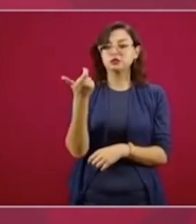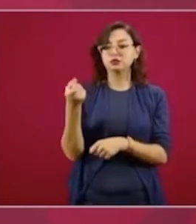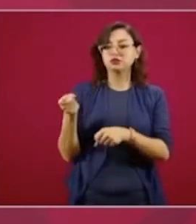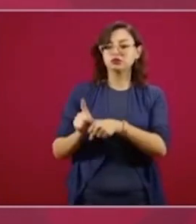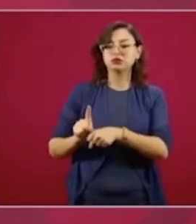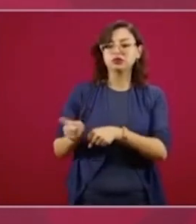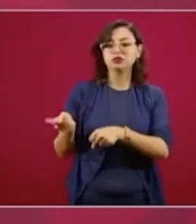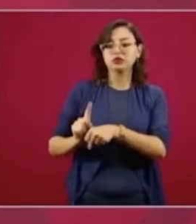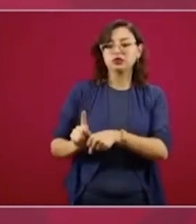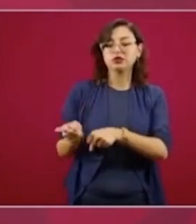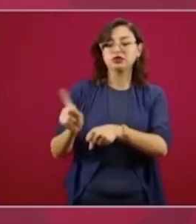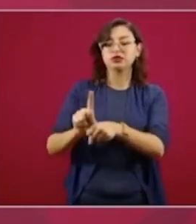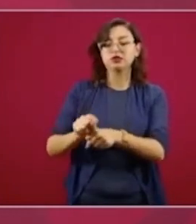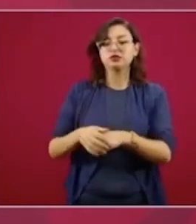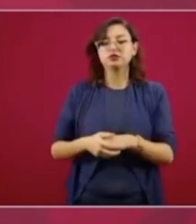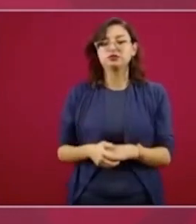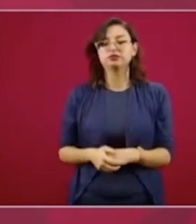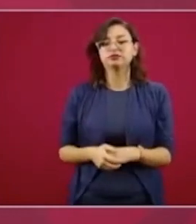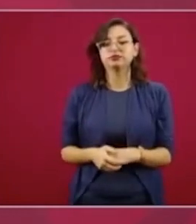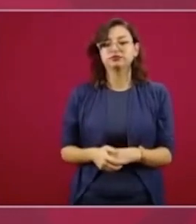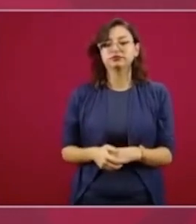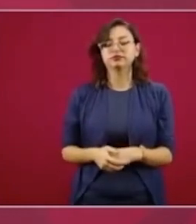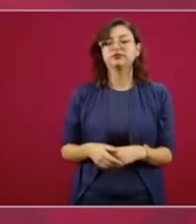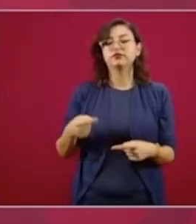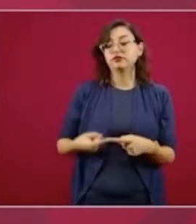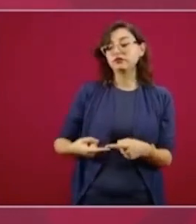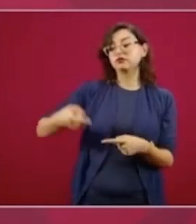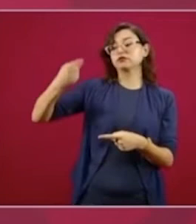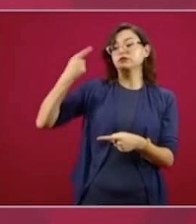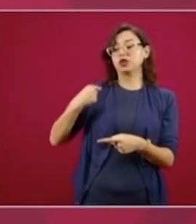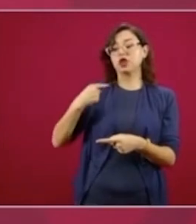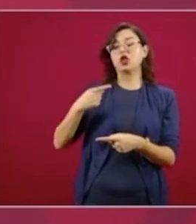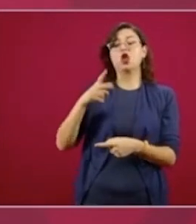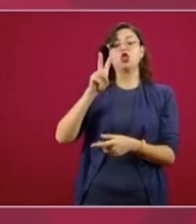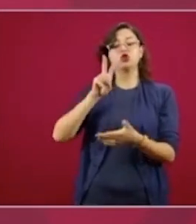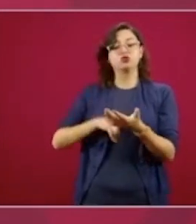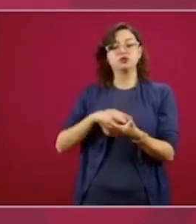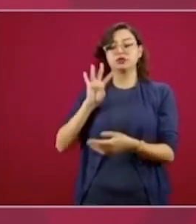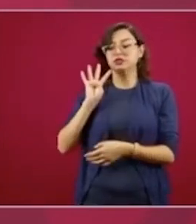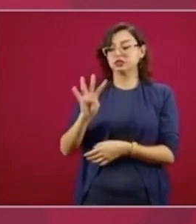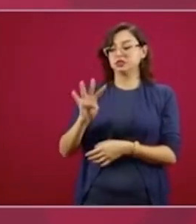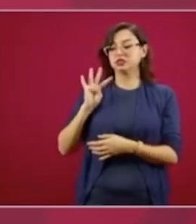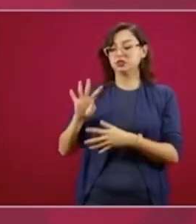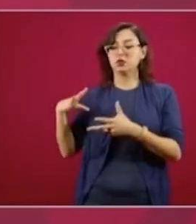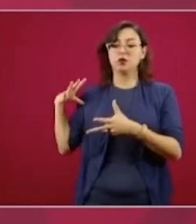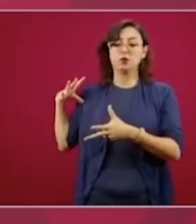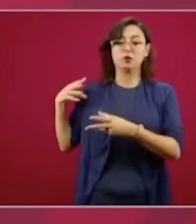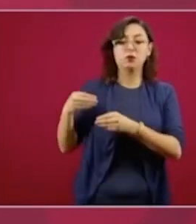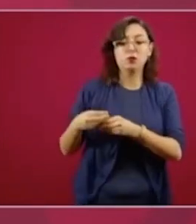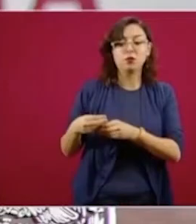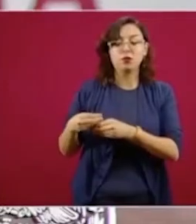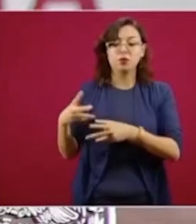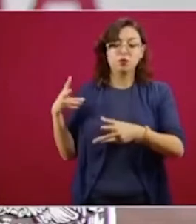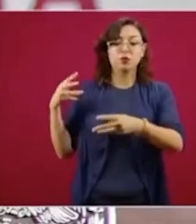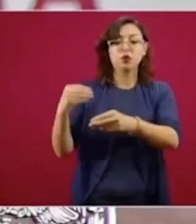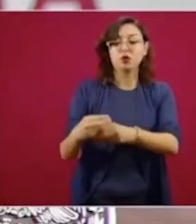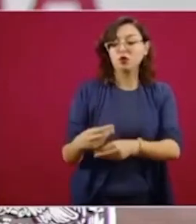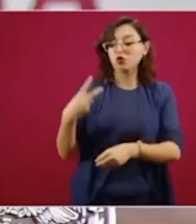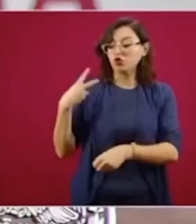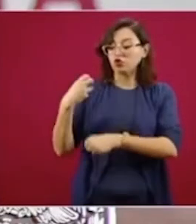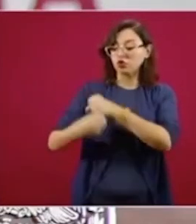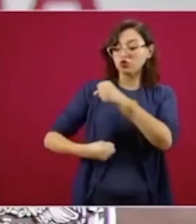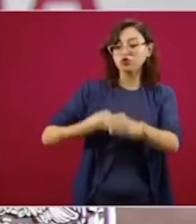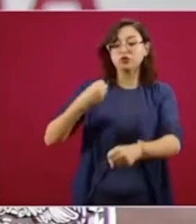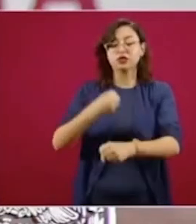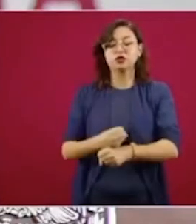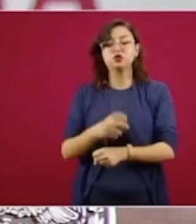Sumado al aumento de 2019, el salario mínimo ha recuperado en dos años